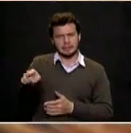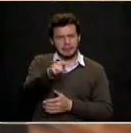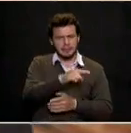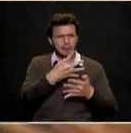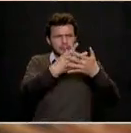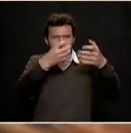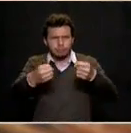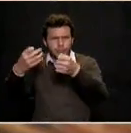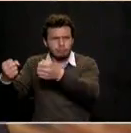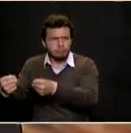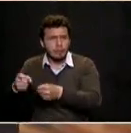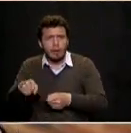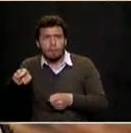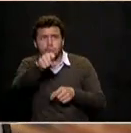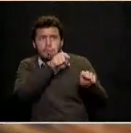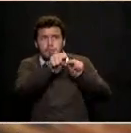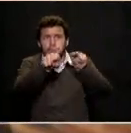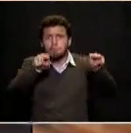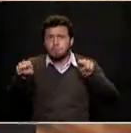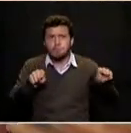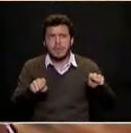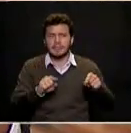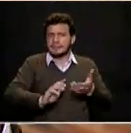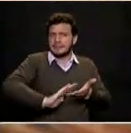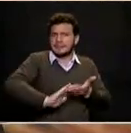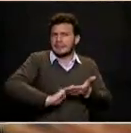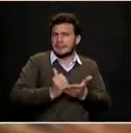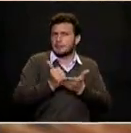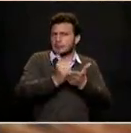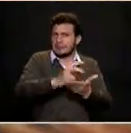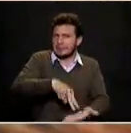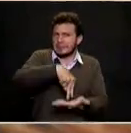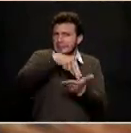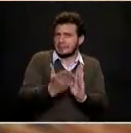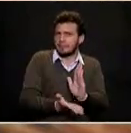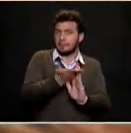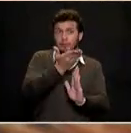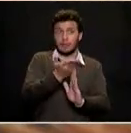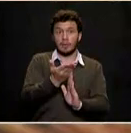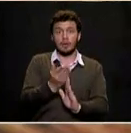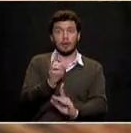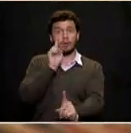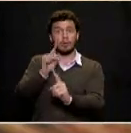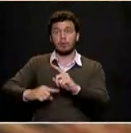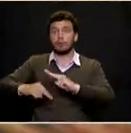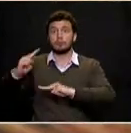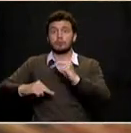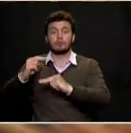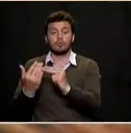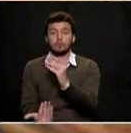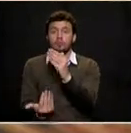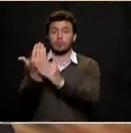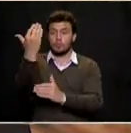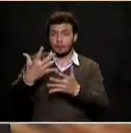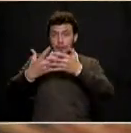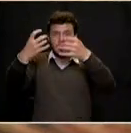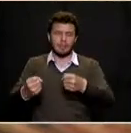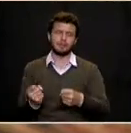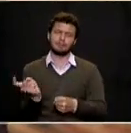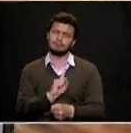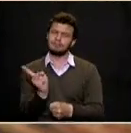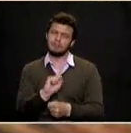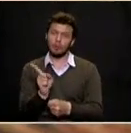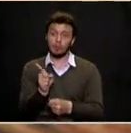recluidos. Pero la solución no son más cárceles ni más espacios, porque a la final esto tampoco resuelve los problemas de seguridad y forma parte de esta apuesta de